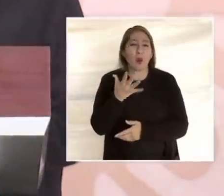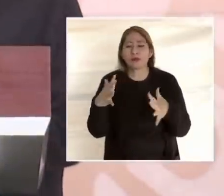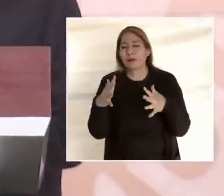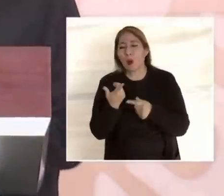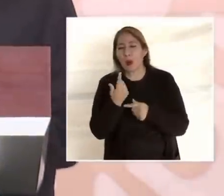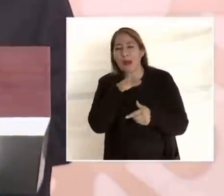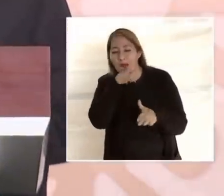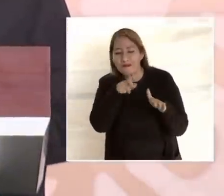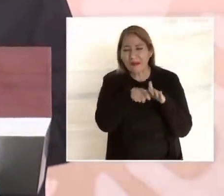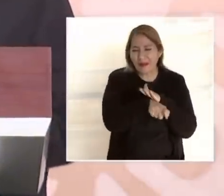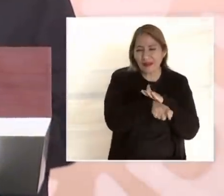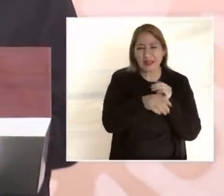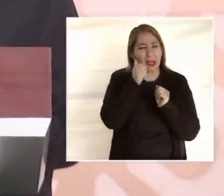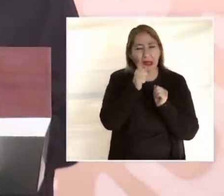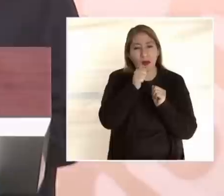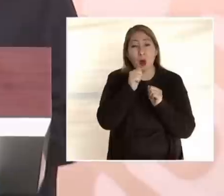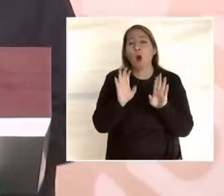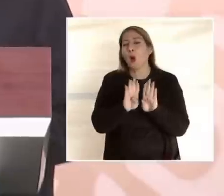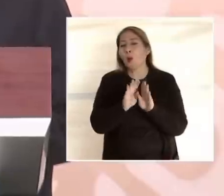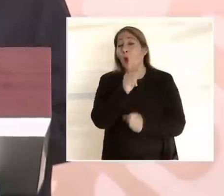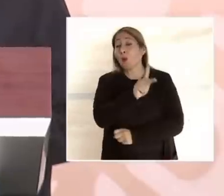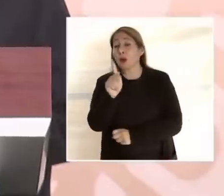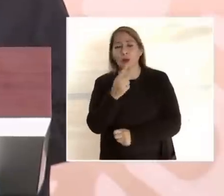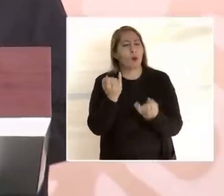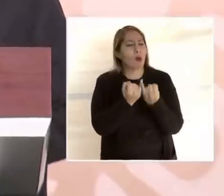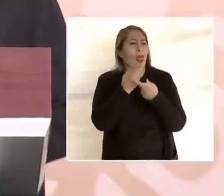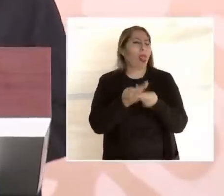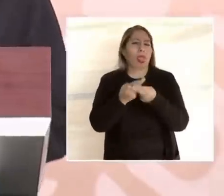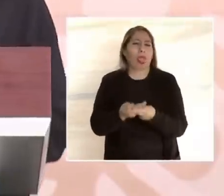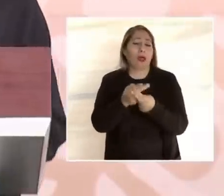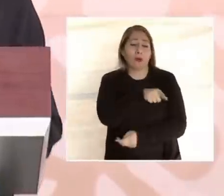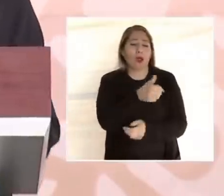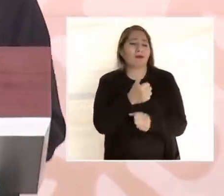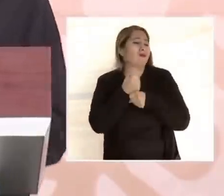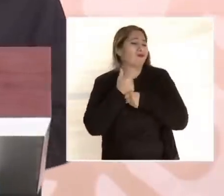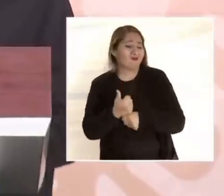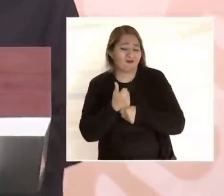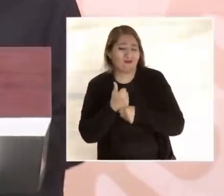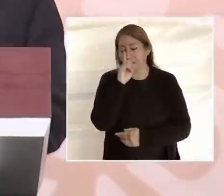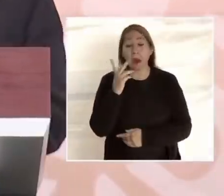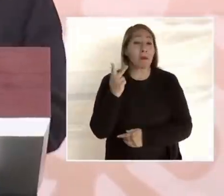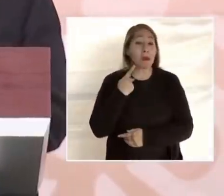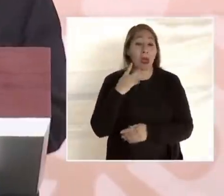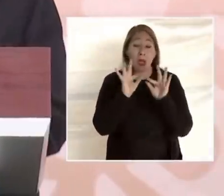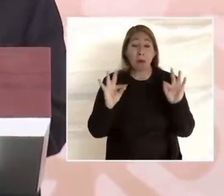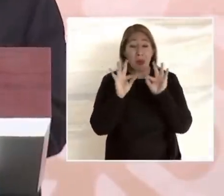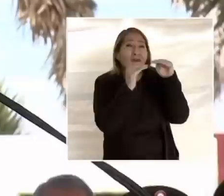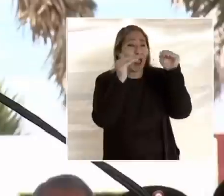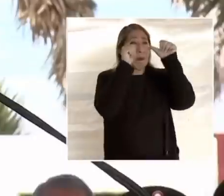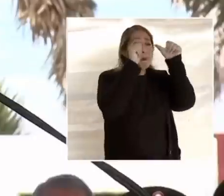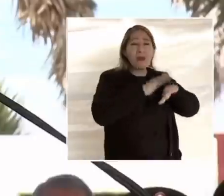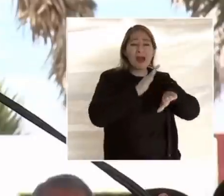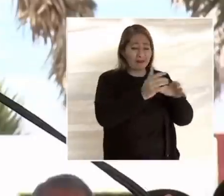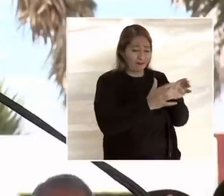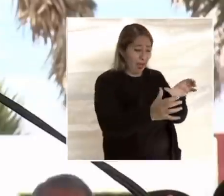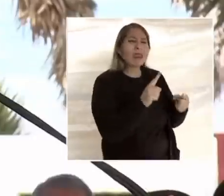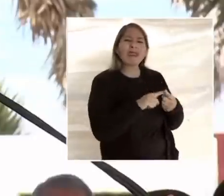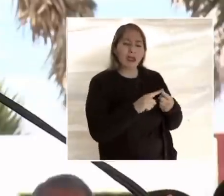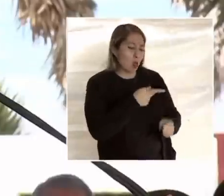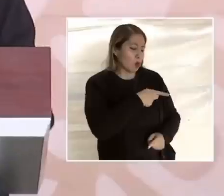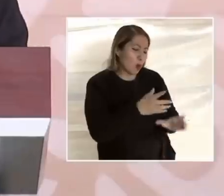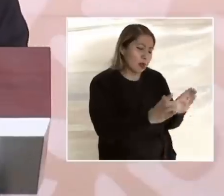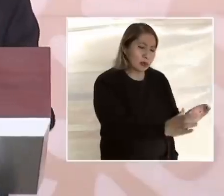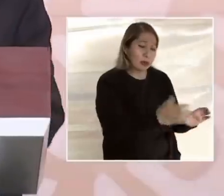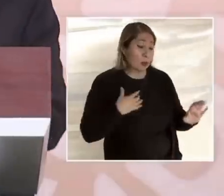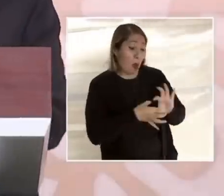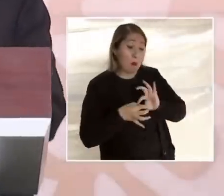como la que padeció el presidente Madero. Hemos dicho que por el bien de todos, primero los pobres, atender a los más pobres, que son muy